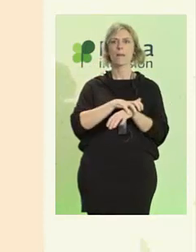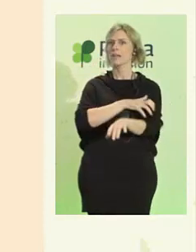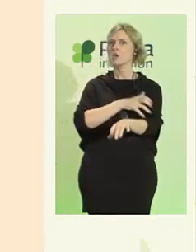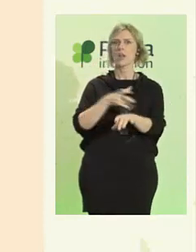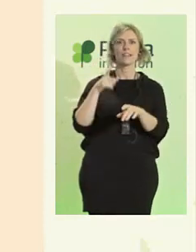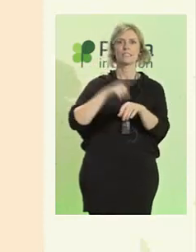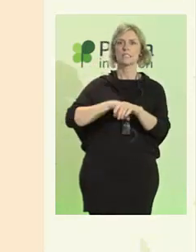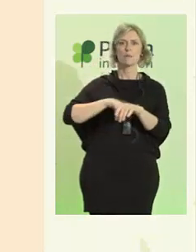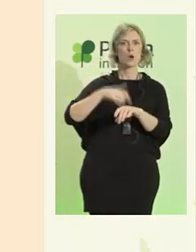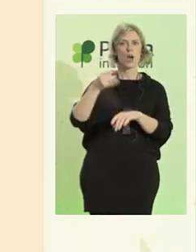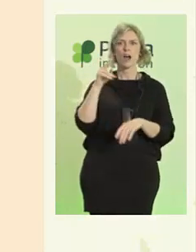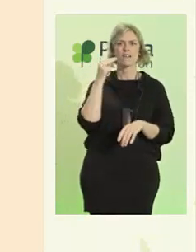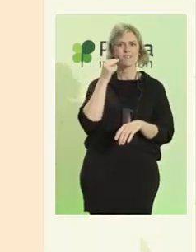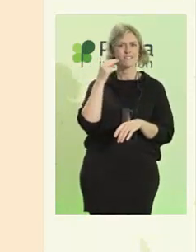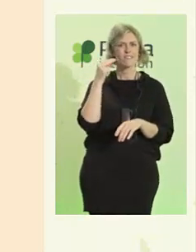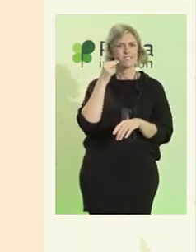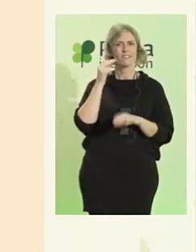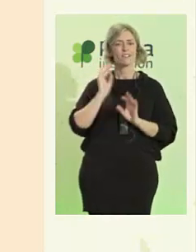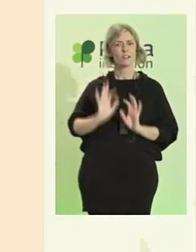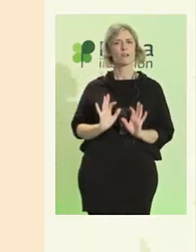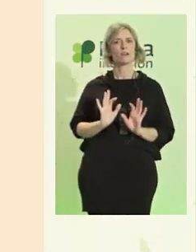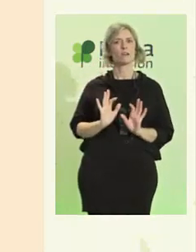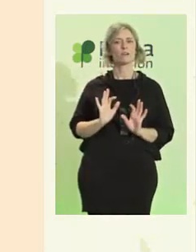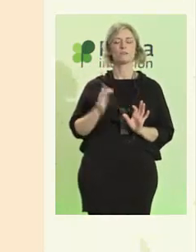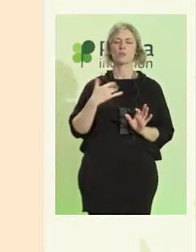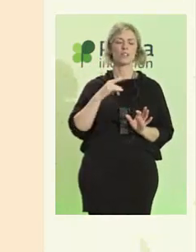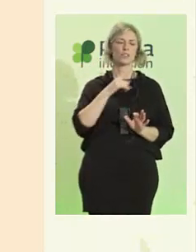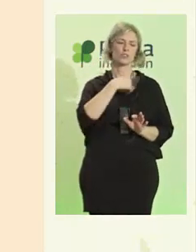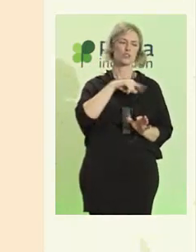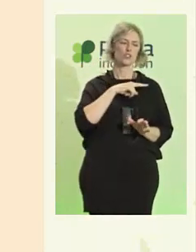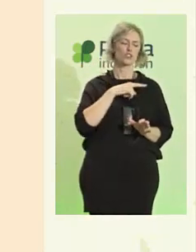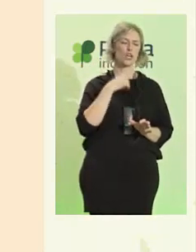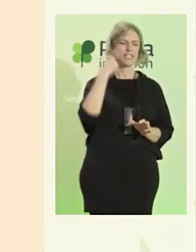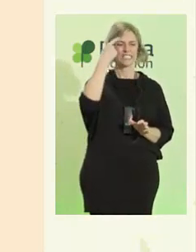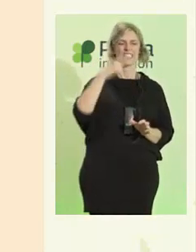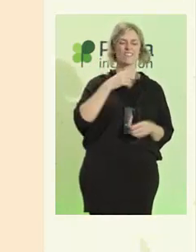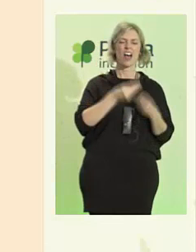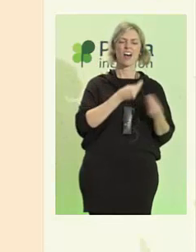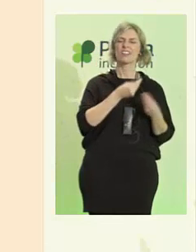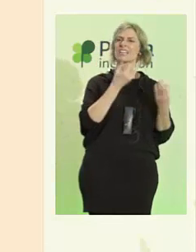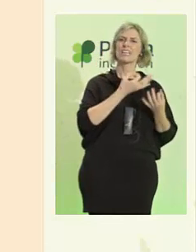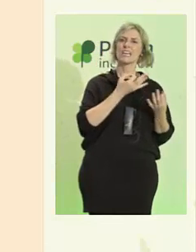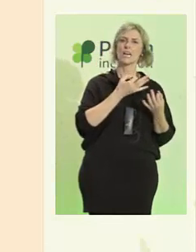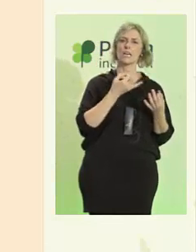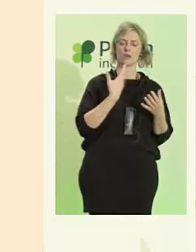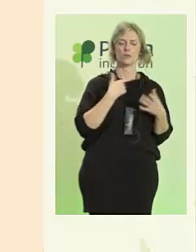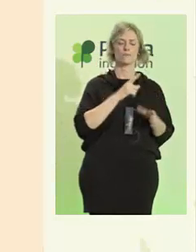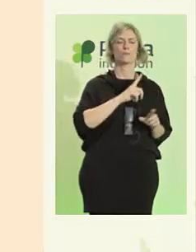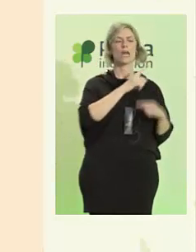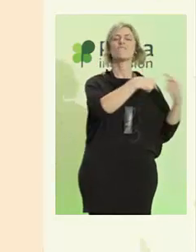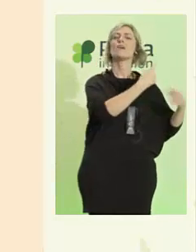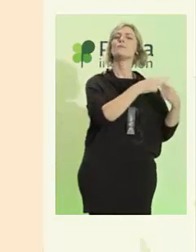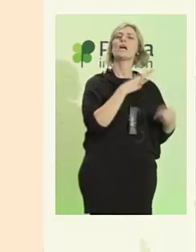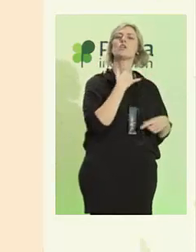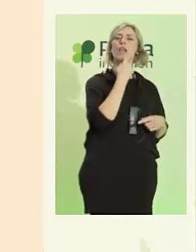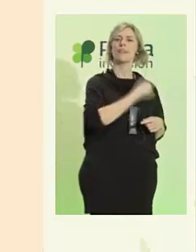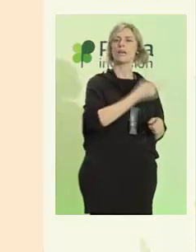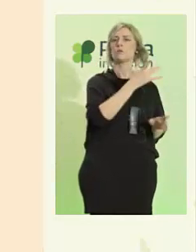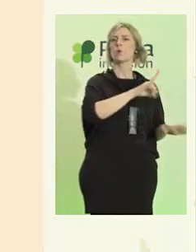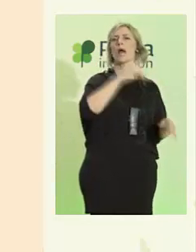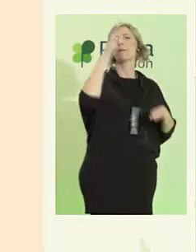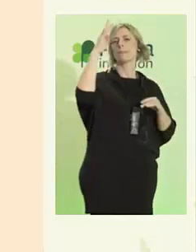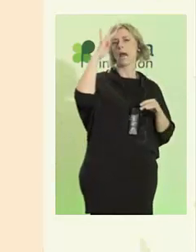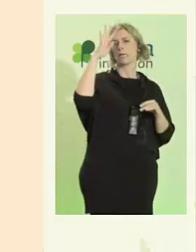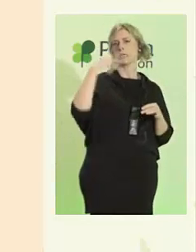hacer. Llegados a un momento, le dije a la familia, bueno, imaginaos que tuviéramos un millón de libras o un